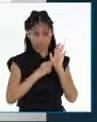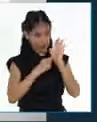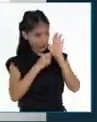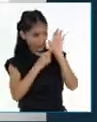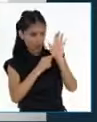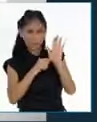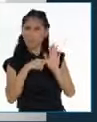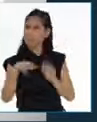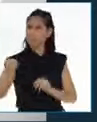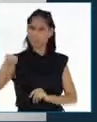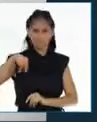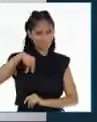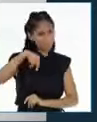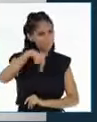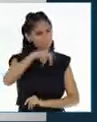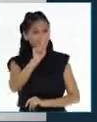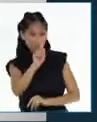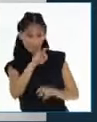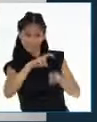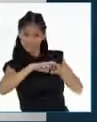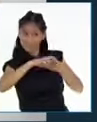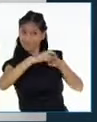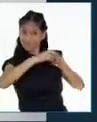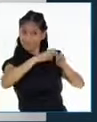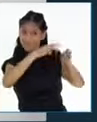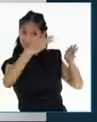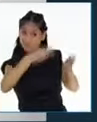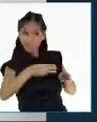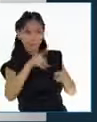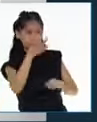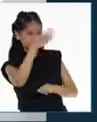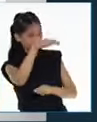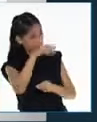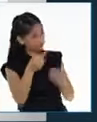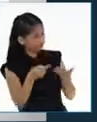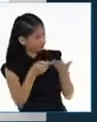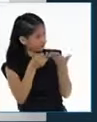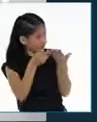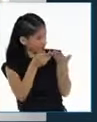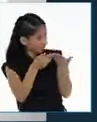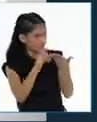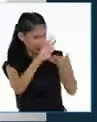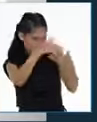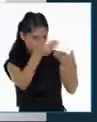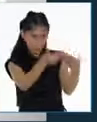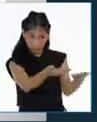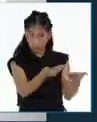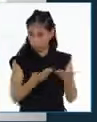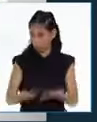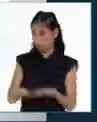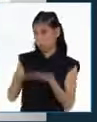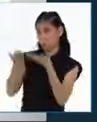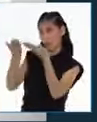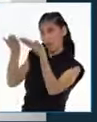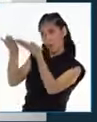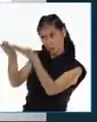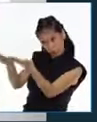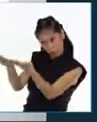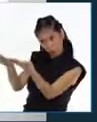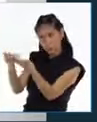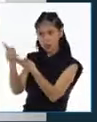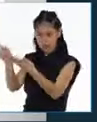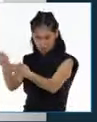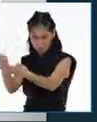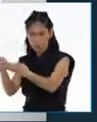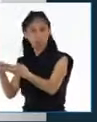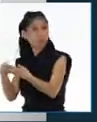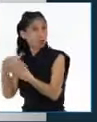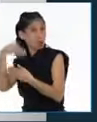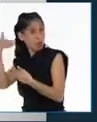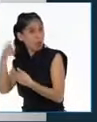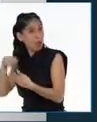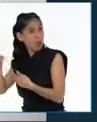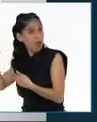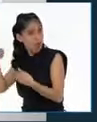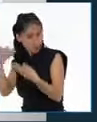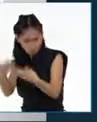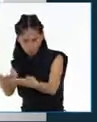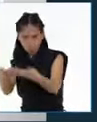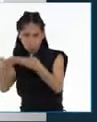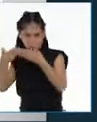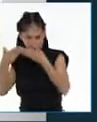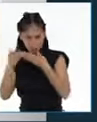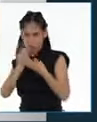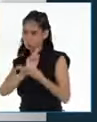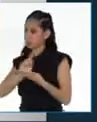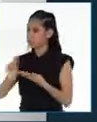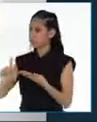sufragio y ante los miembros de mesa les entregan la cédula para que puedan elegir a sus candidatos y